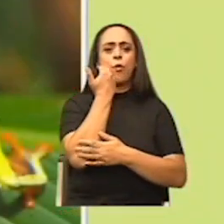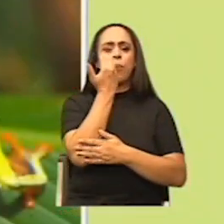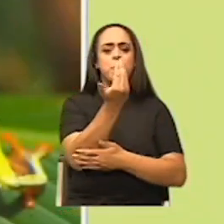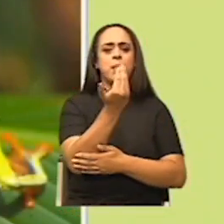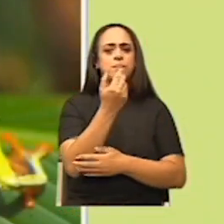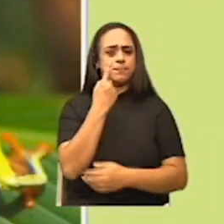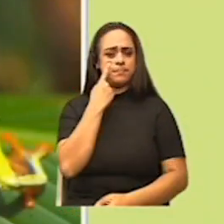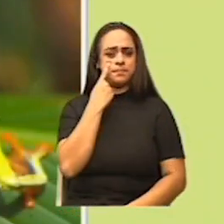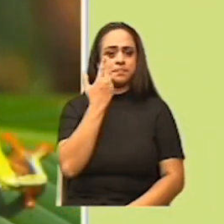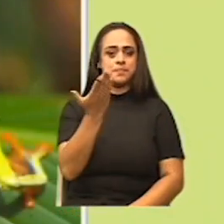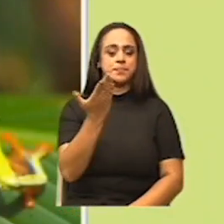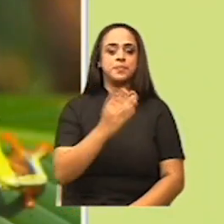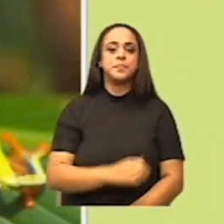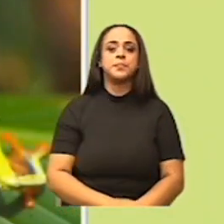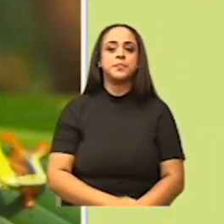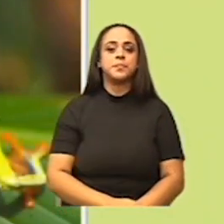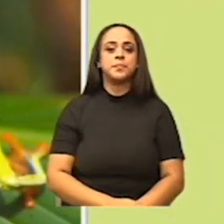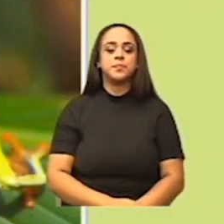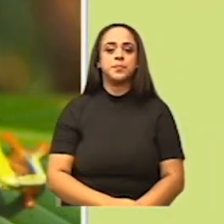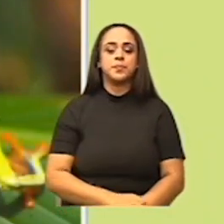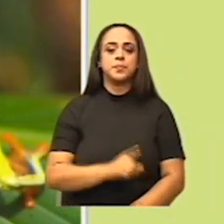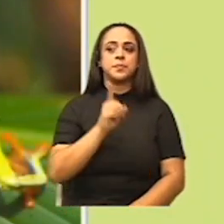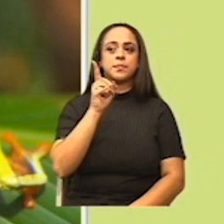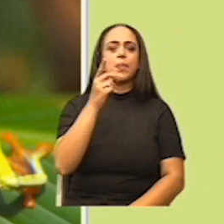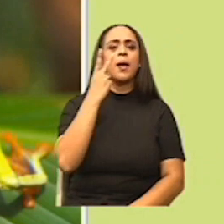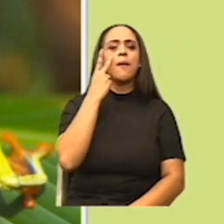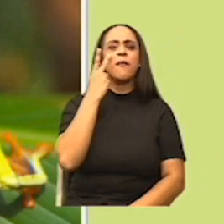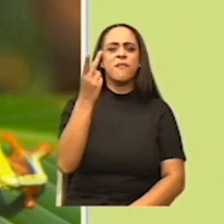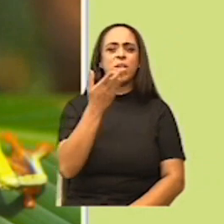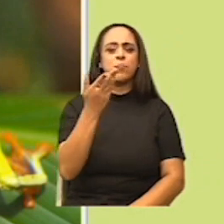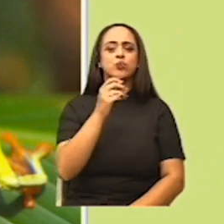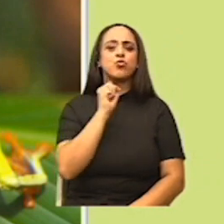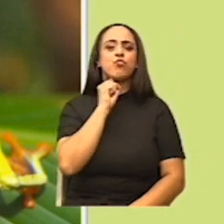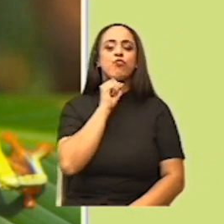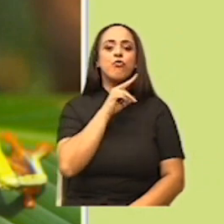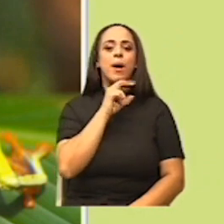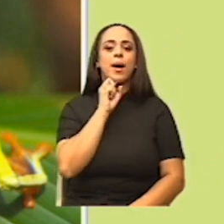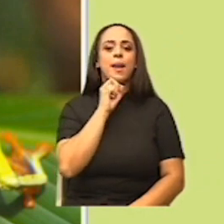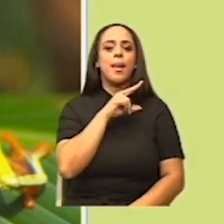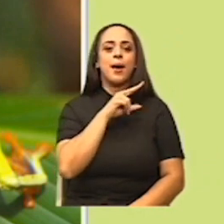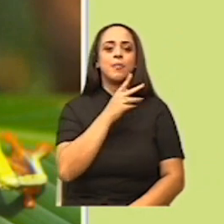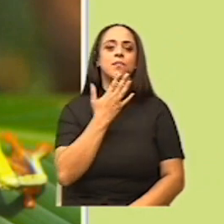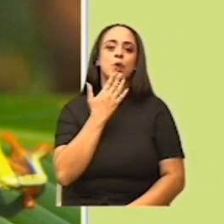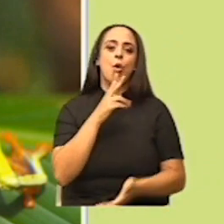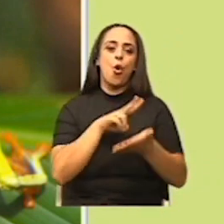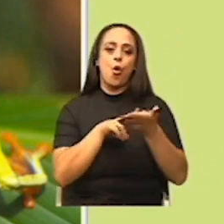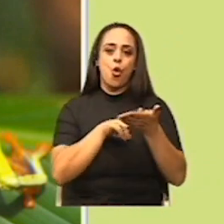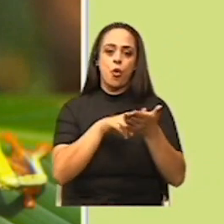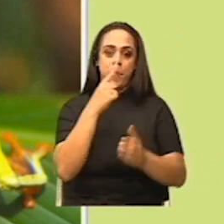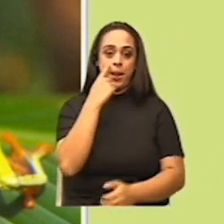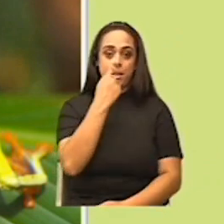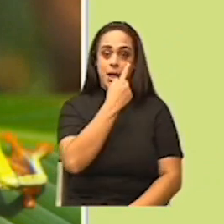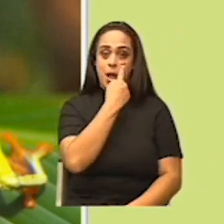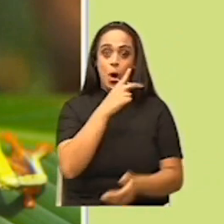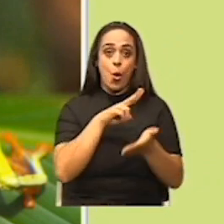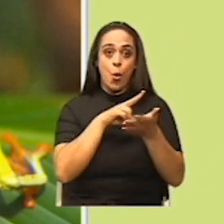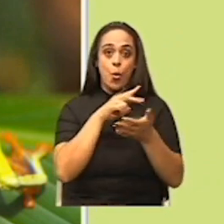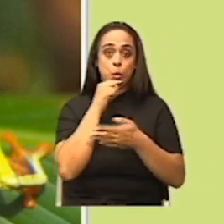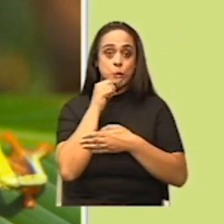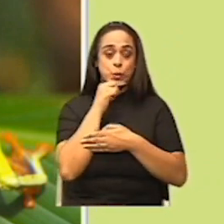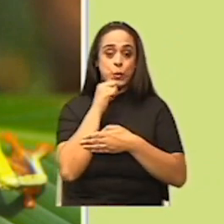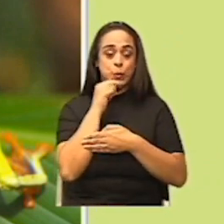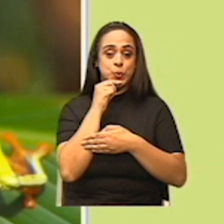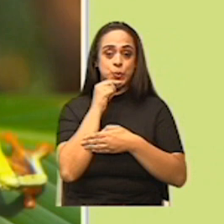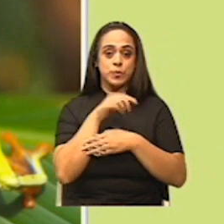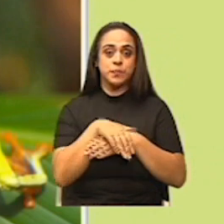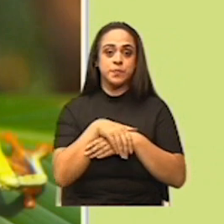Veámosla. En este caso, vemos una ranita verde de ojos rojos. La